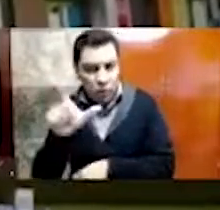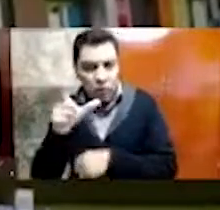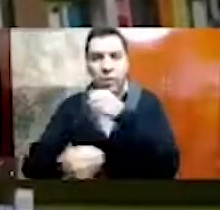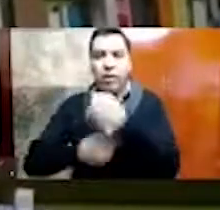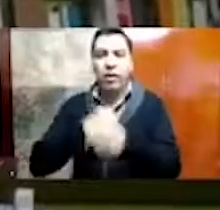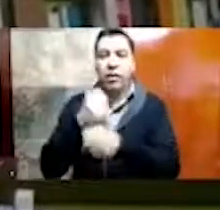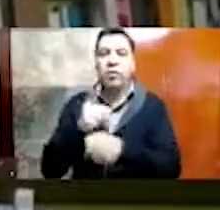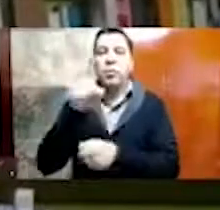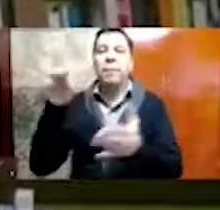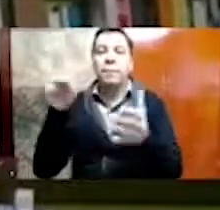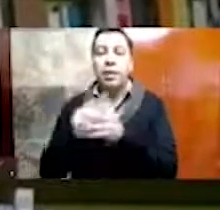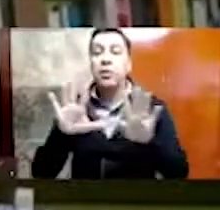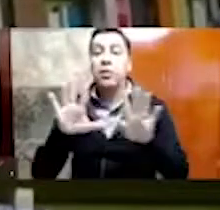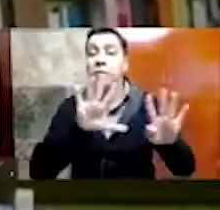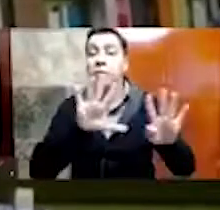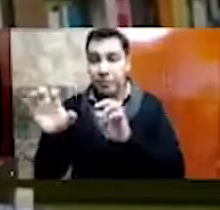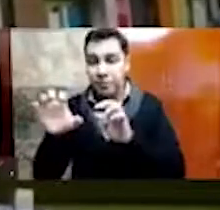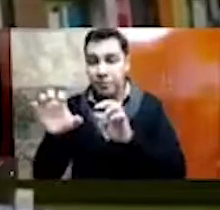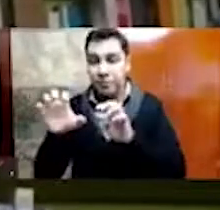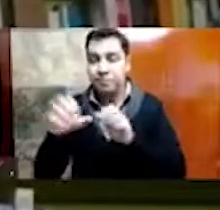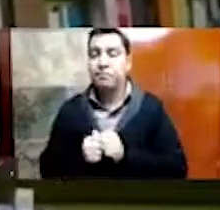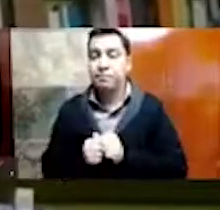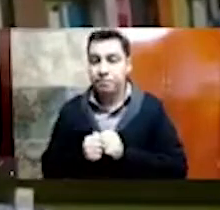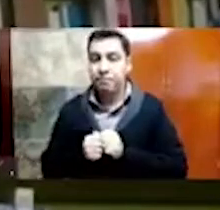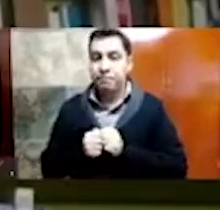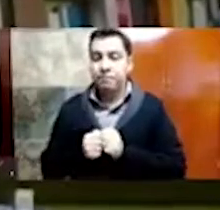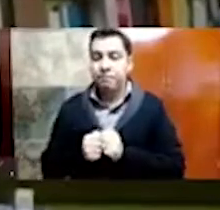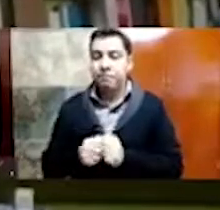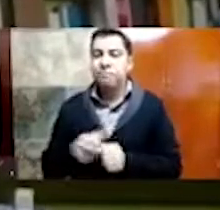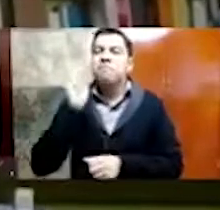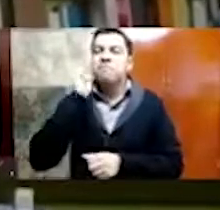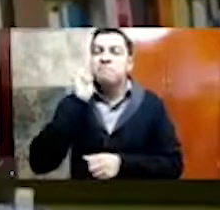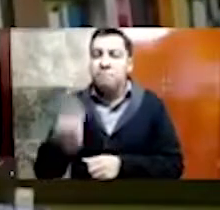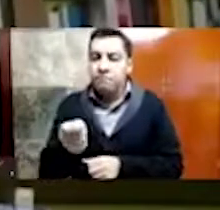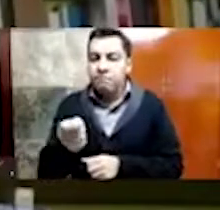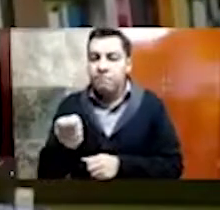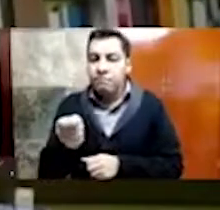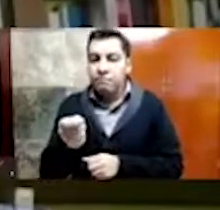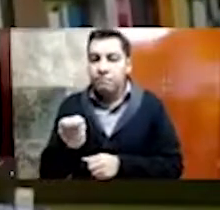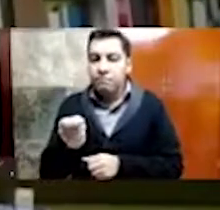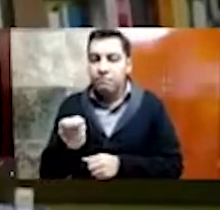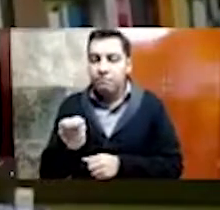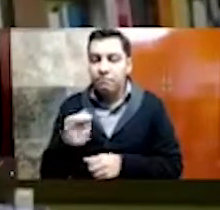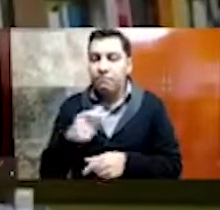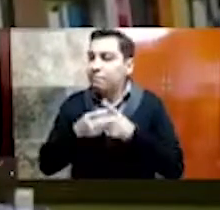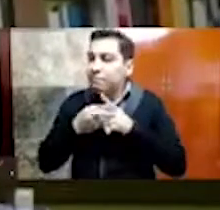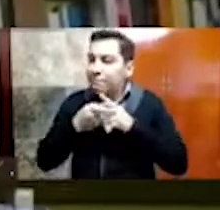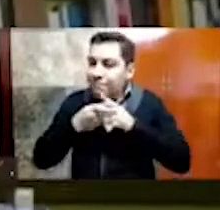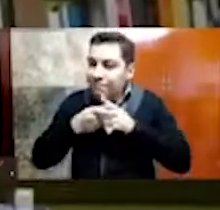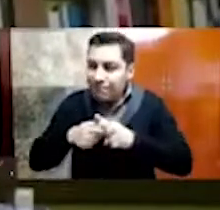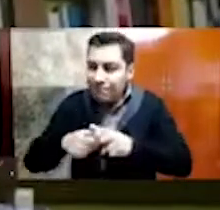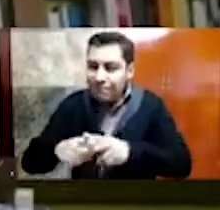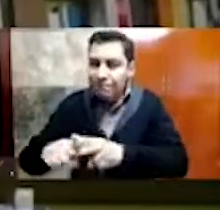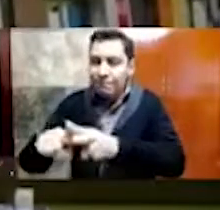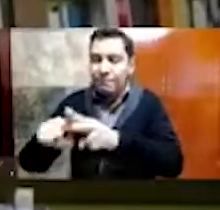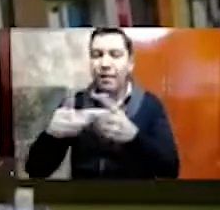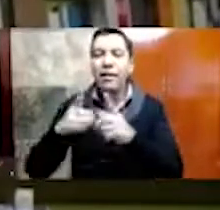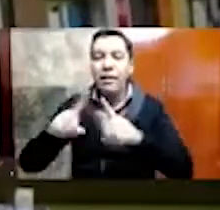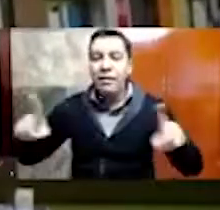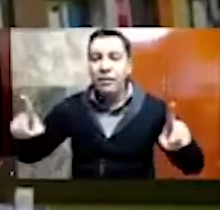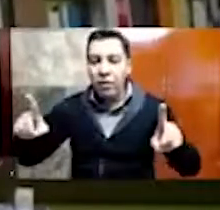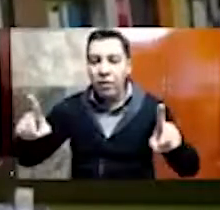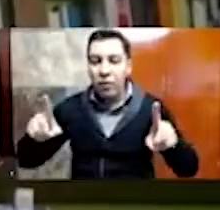Y bueno, pues, estarían marcando, pues, prácticamente, pues, el inicio, el desarrollo de la arqueología